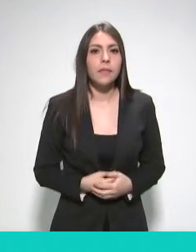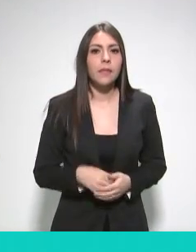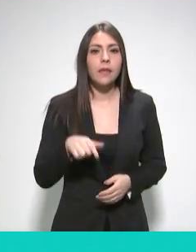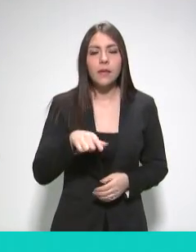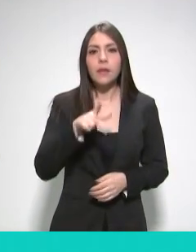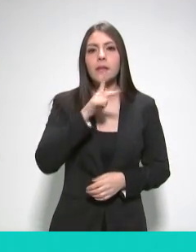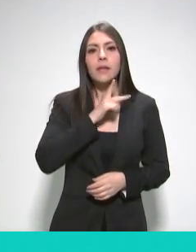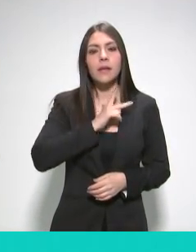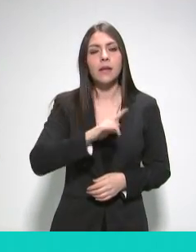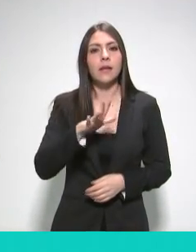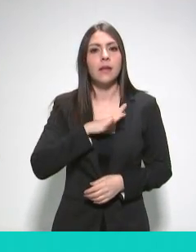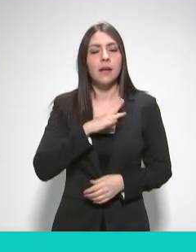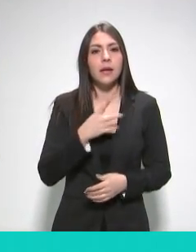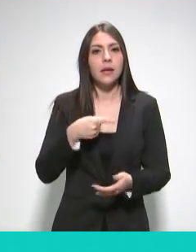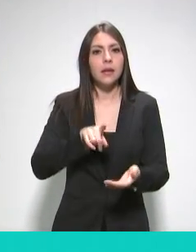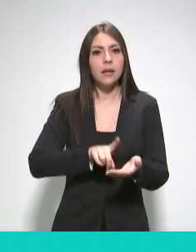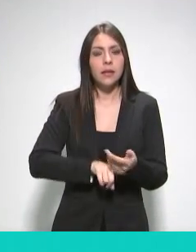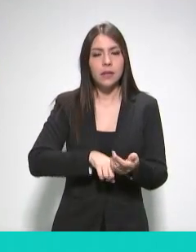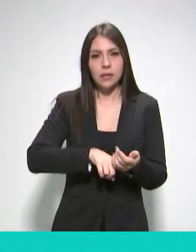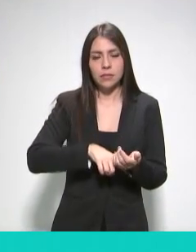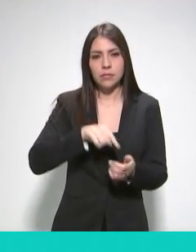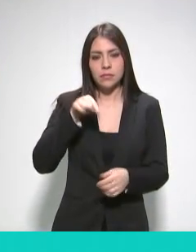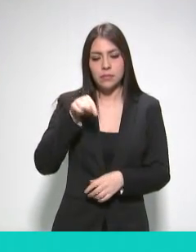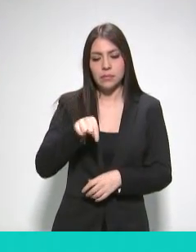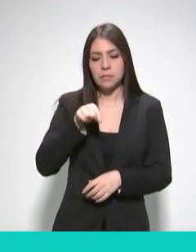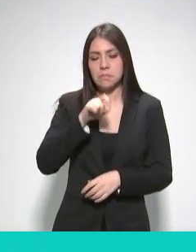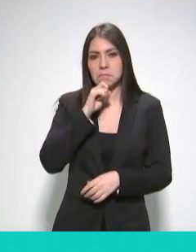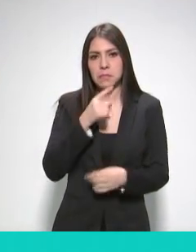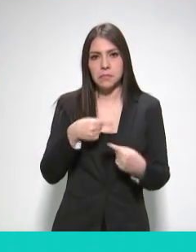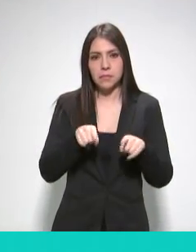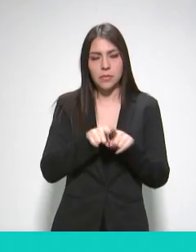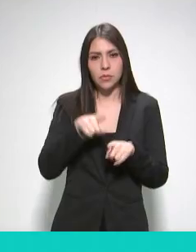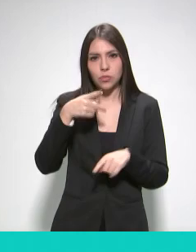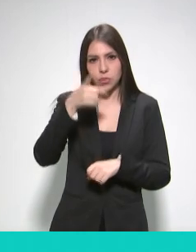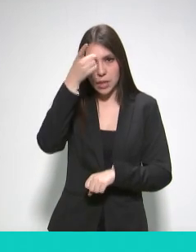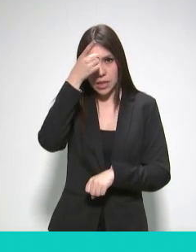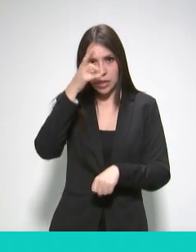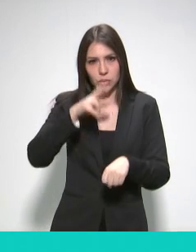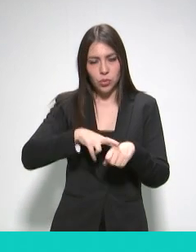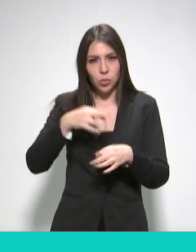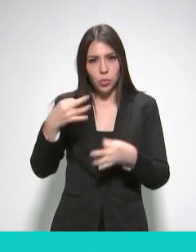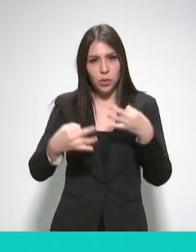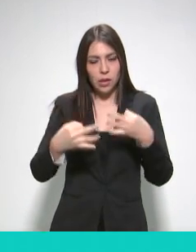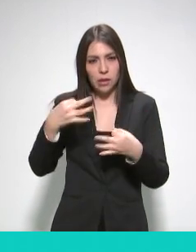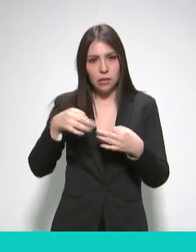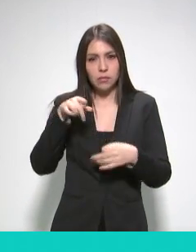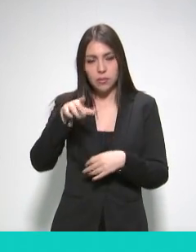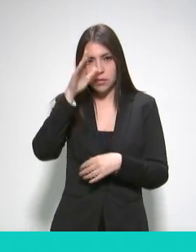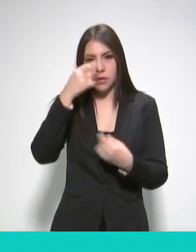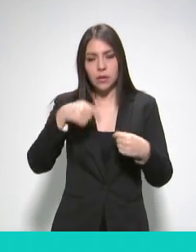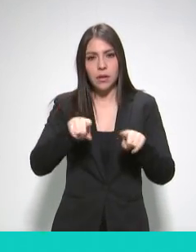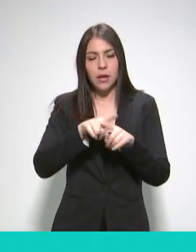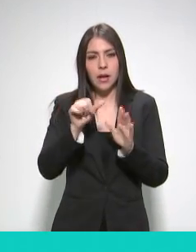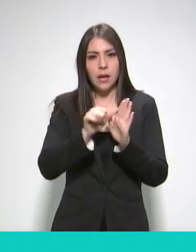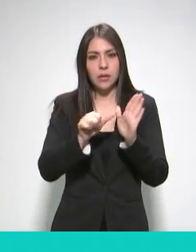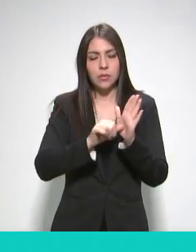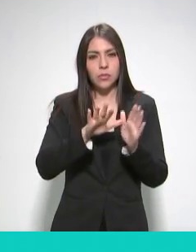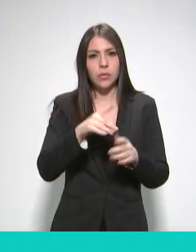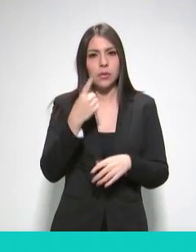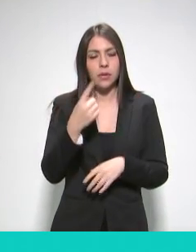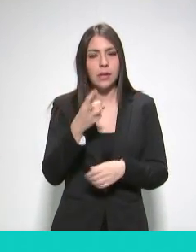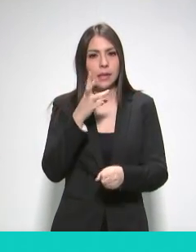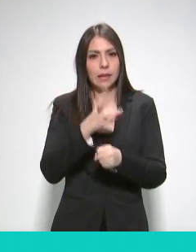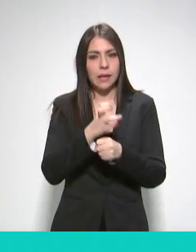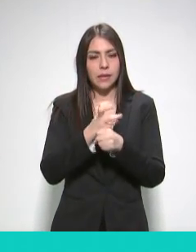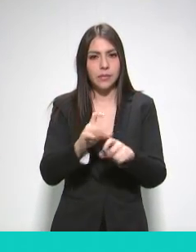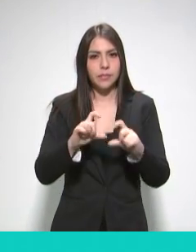Petróleos Mexicanos cuenta con una dirección jurídica a la que de conformidad con el artículo 151, fracción tercera del